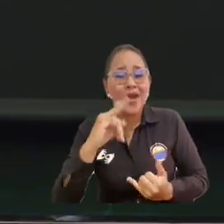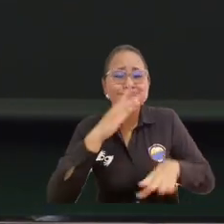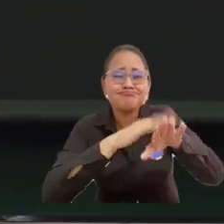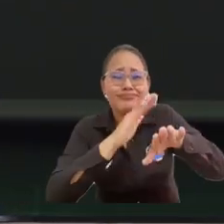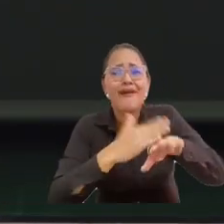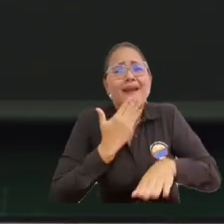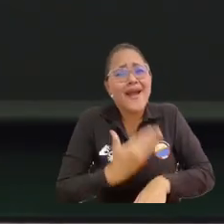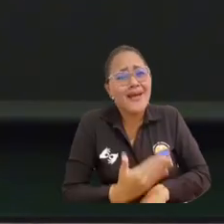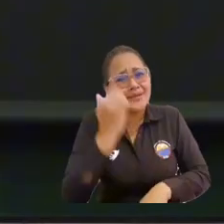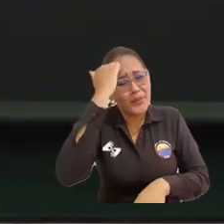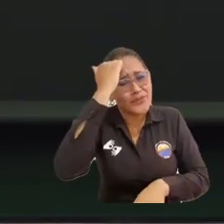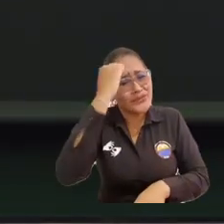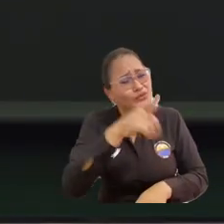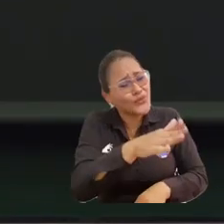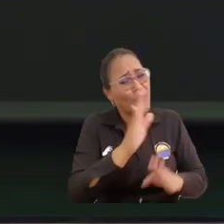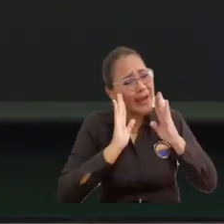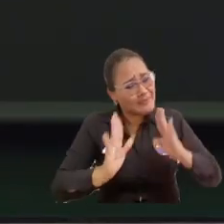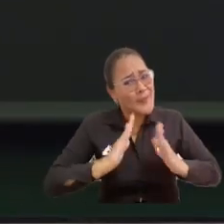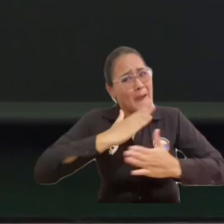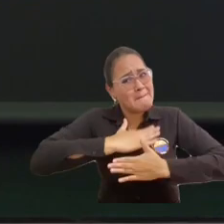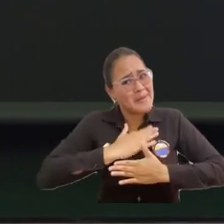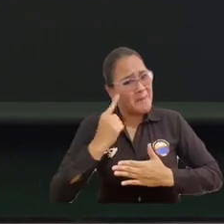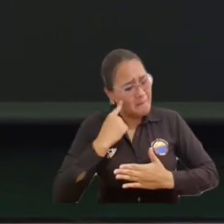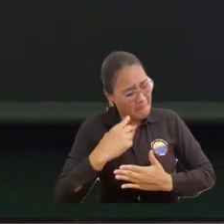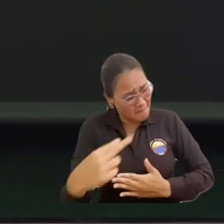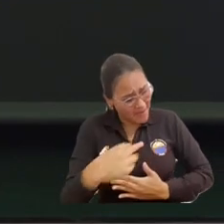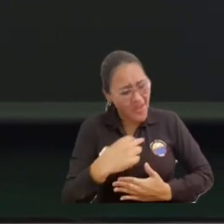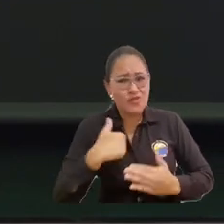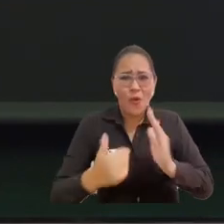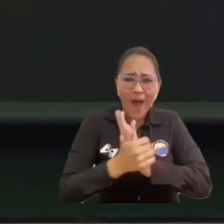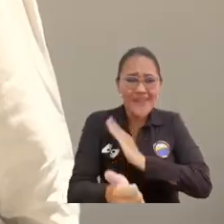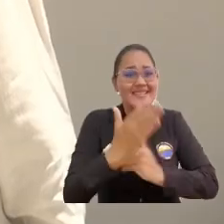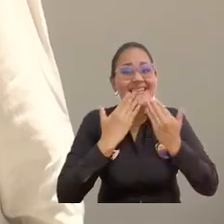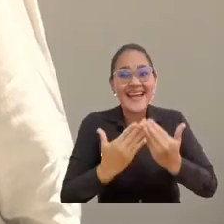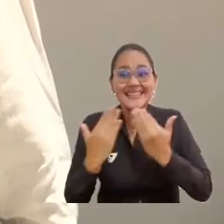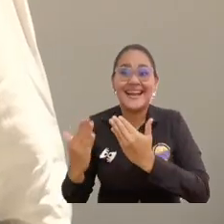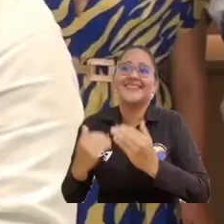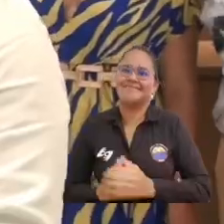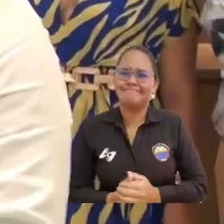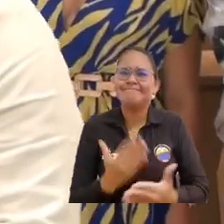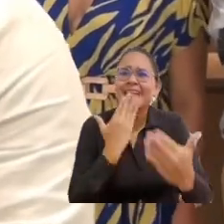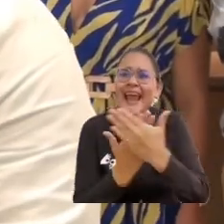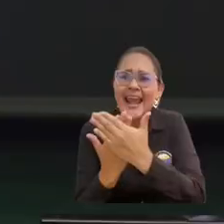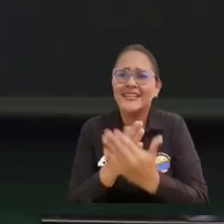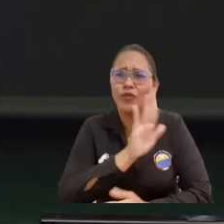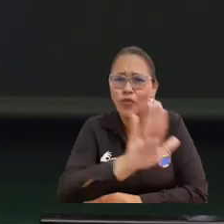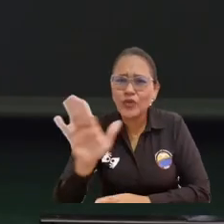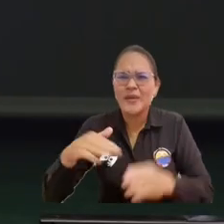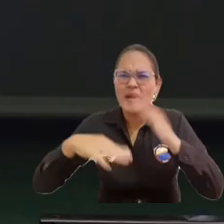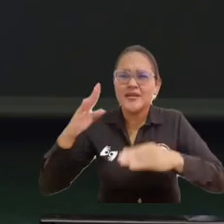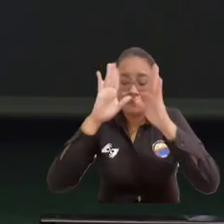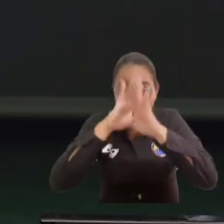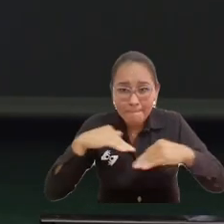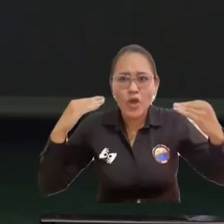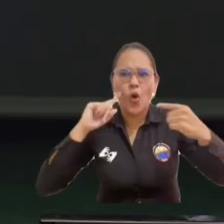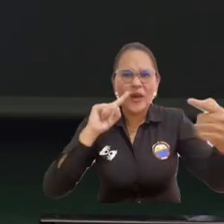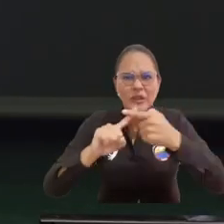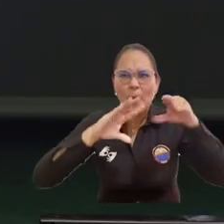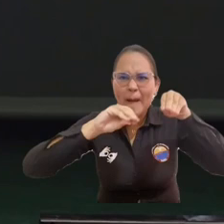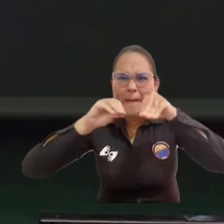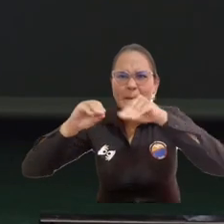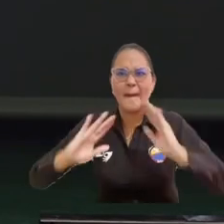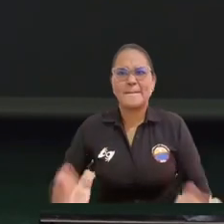a que le dio ese consejo a tiempo, a que vio ese potencial que mucha gente no vio. Gracias por cada momento de trasnochar, de dedicar lo mejor